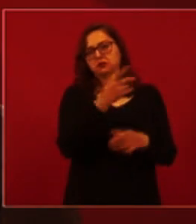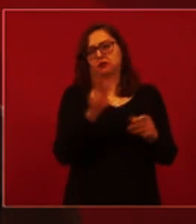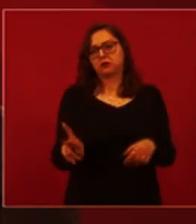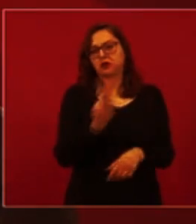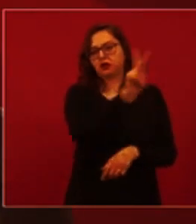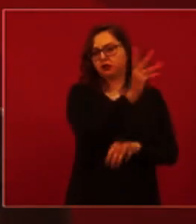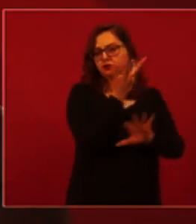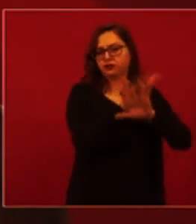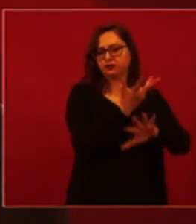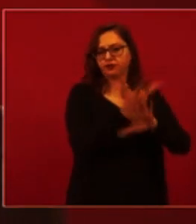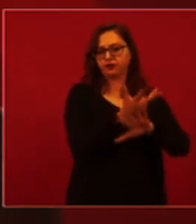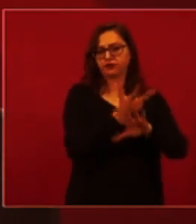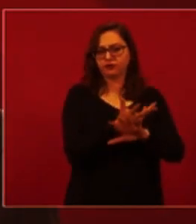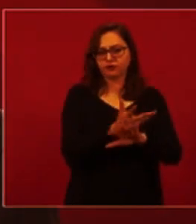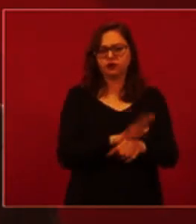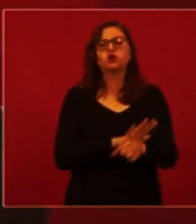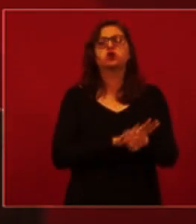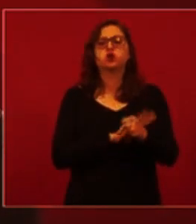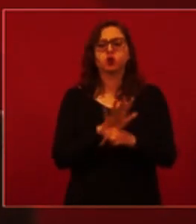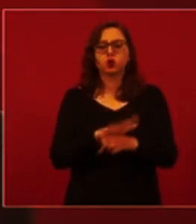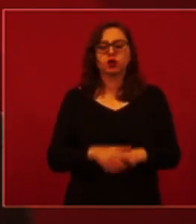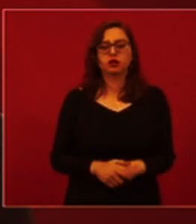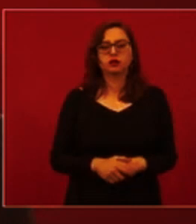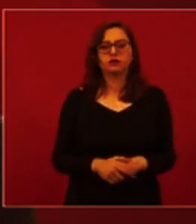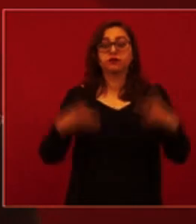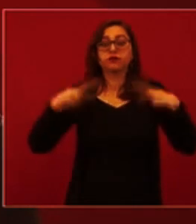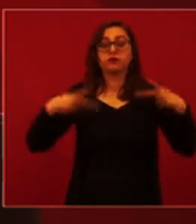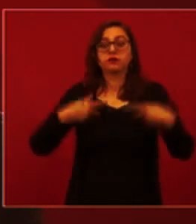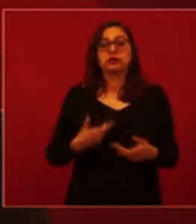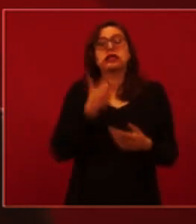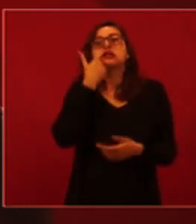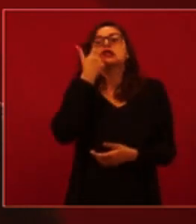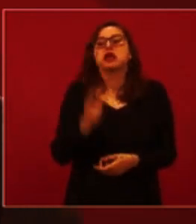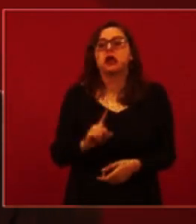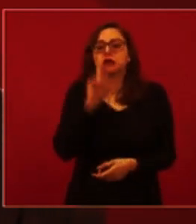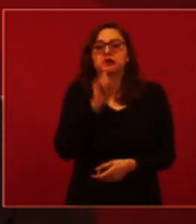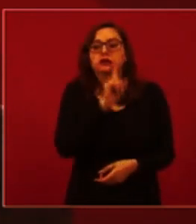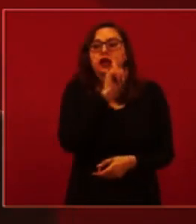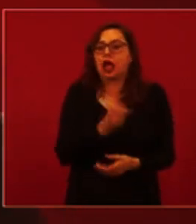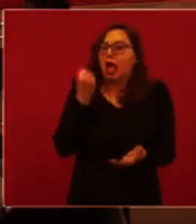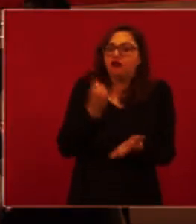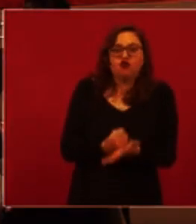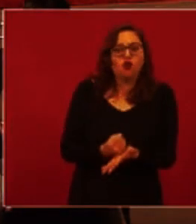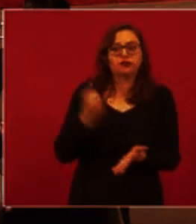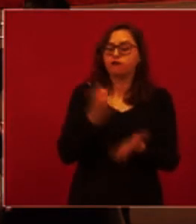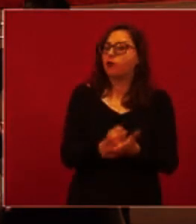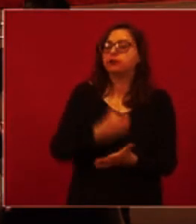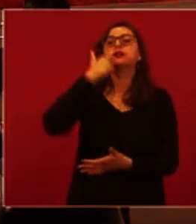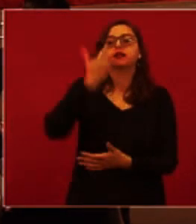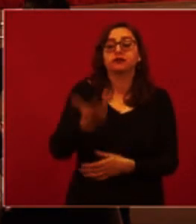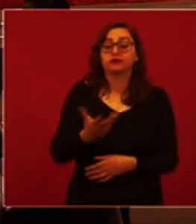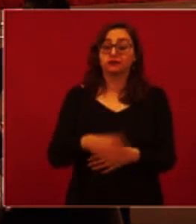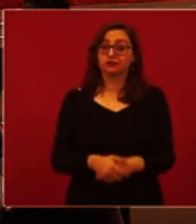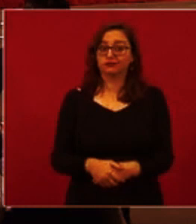que es las personas quieren tener una prueba COVID. Esto puede representar un problema para el